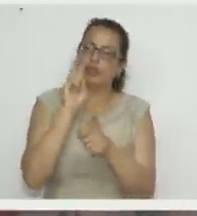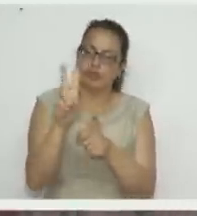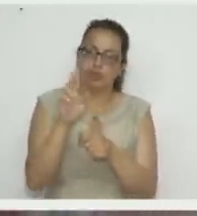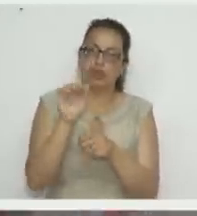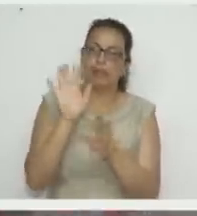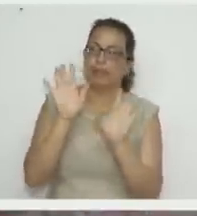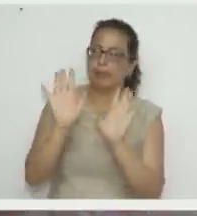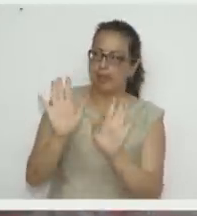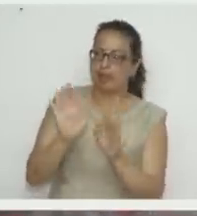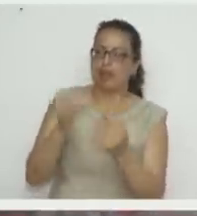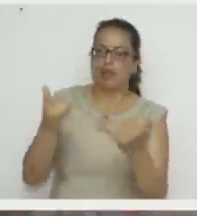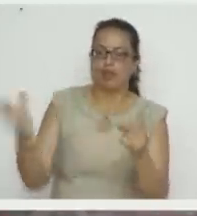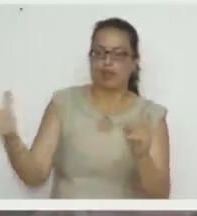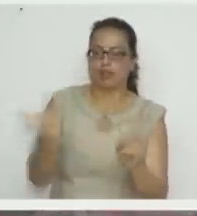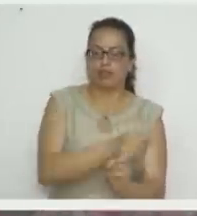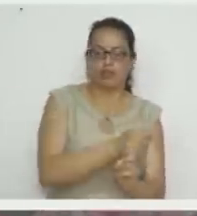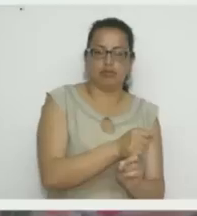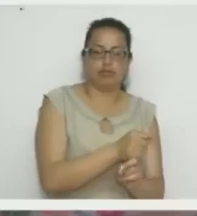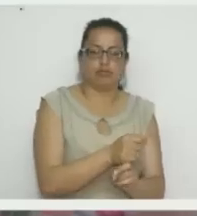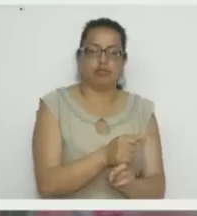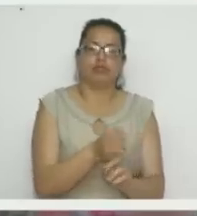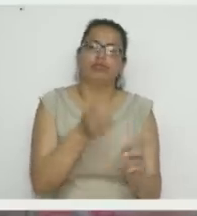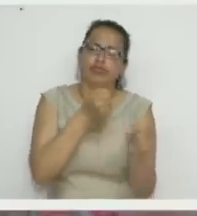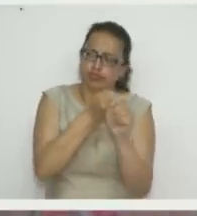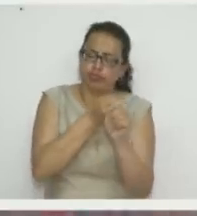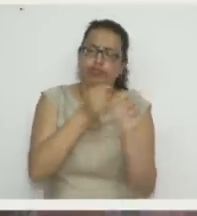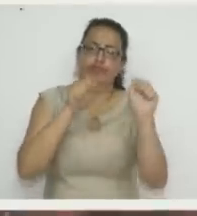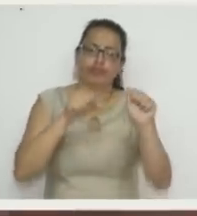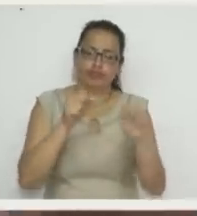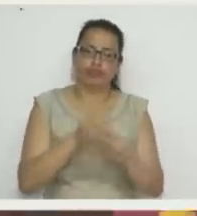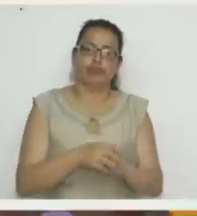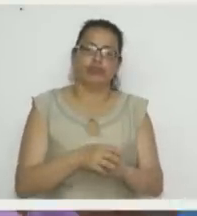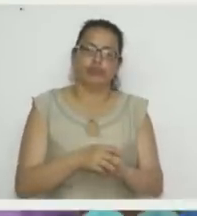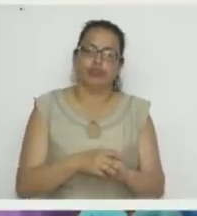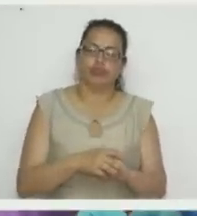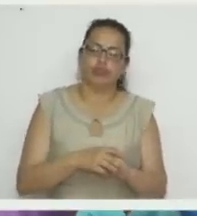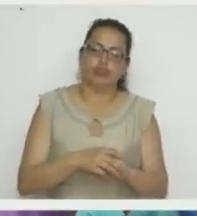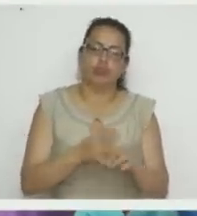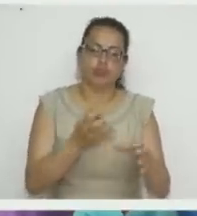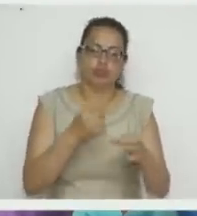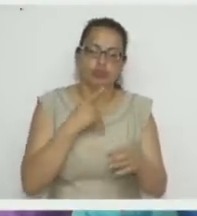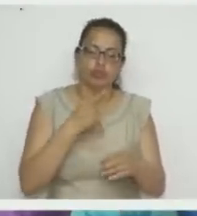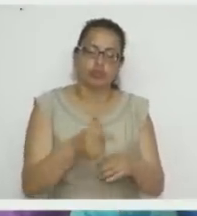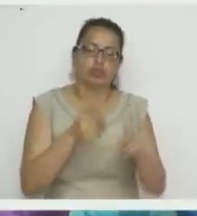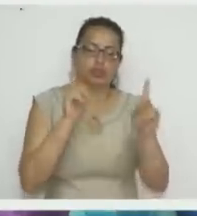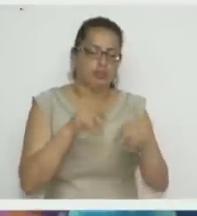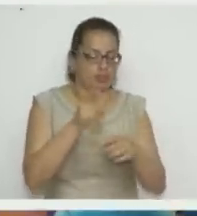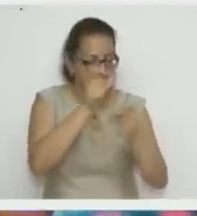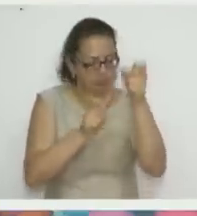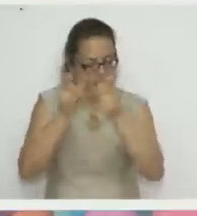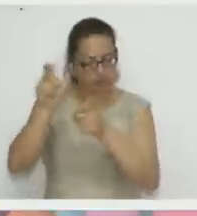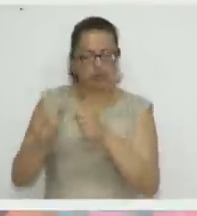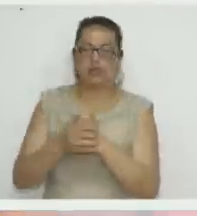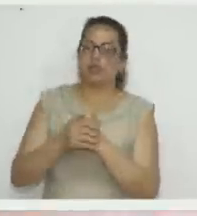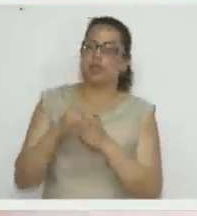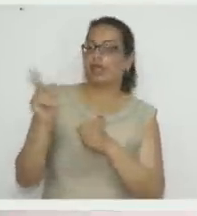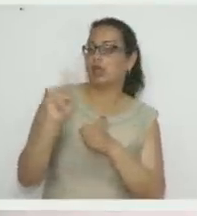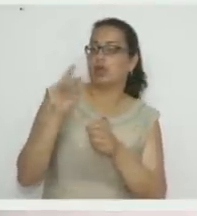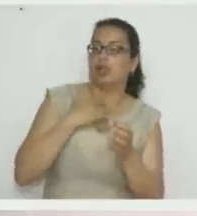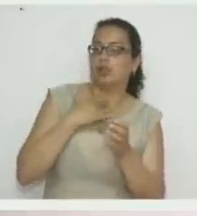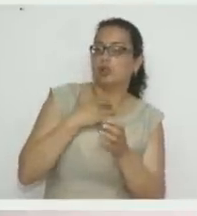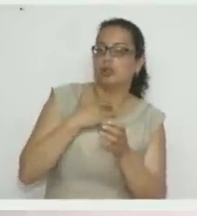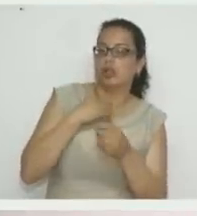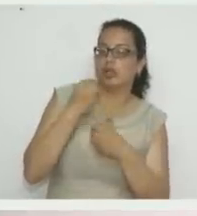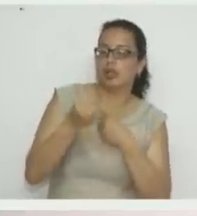parada. ¿De cerca o de cerca? Sí, de cerca. Quiero decirles también que a aquellas personas que no les gusta